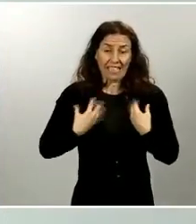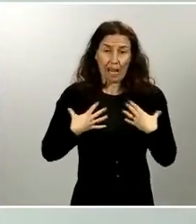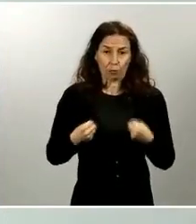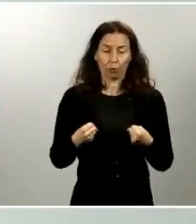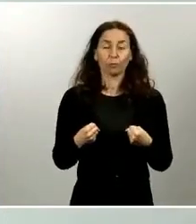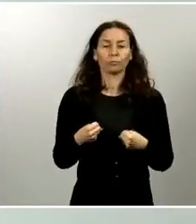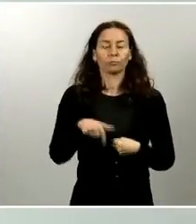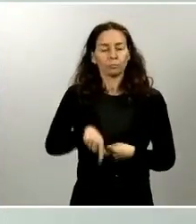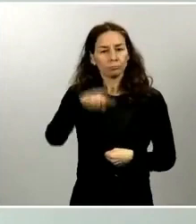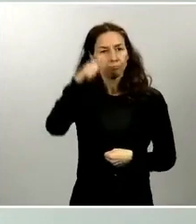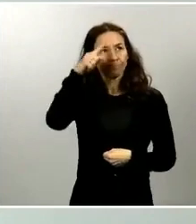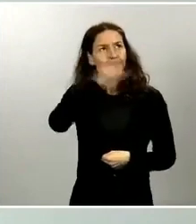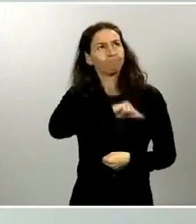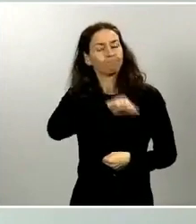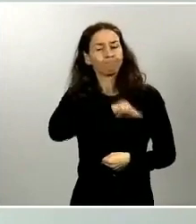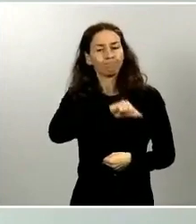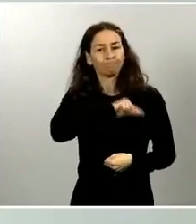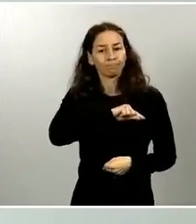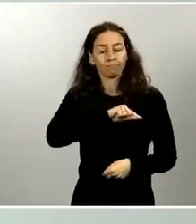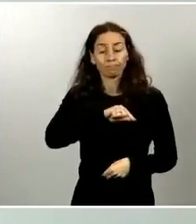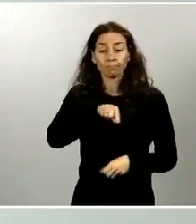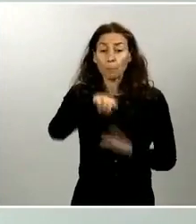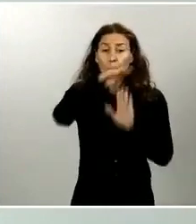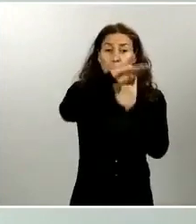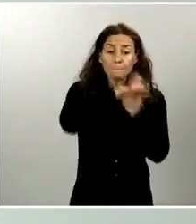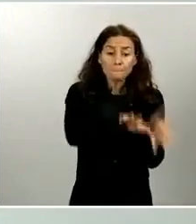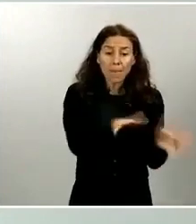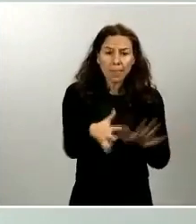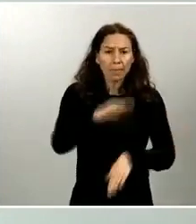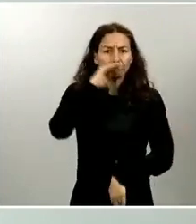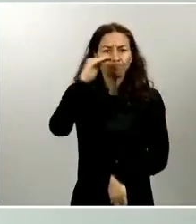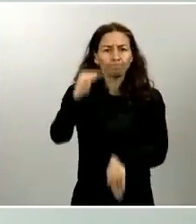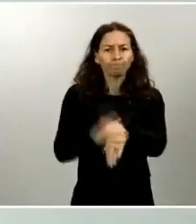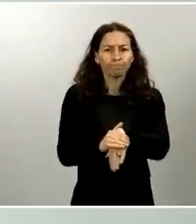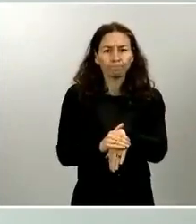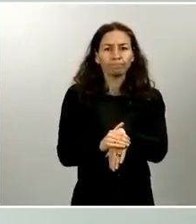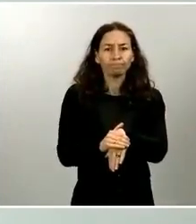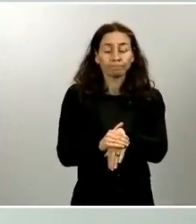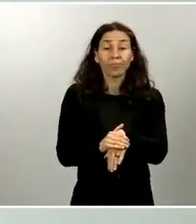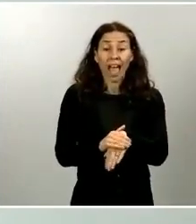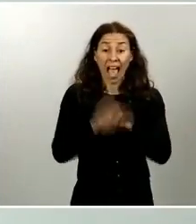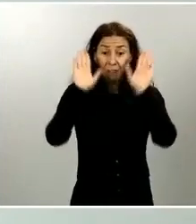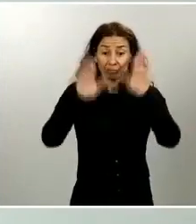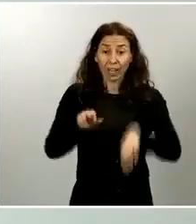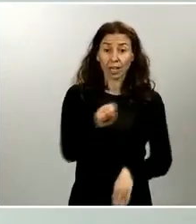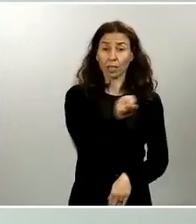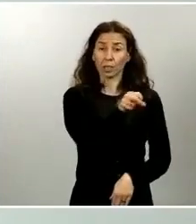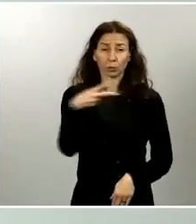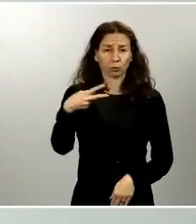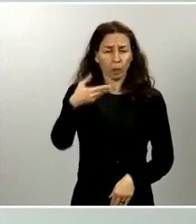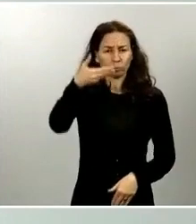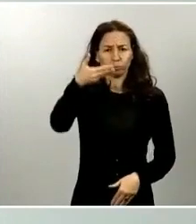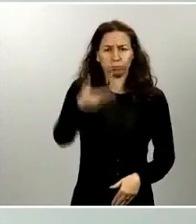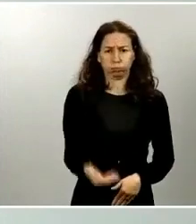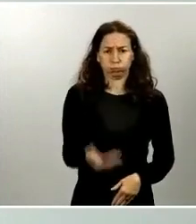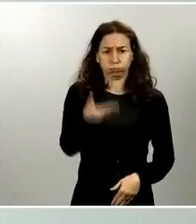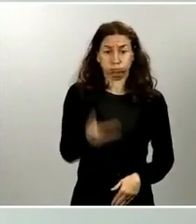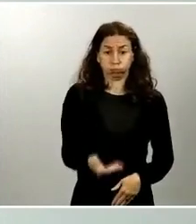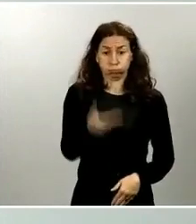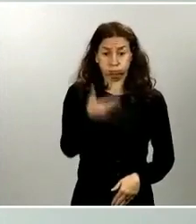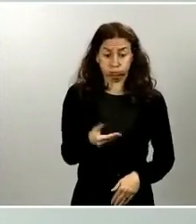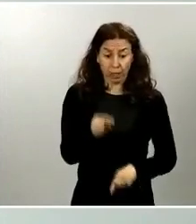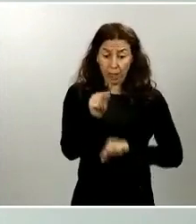que nunca de que el cumplimiento de las medidas aprobadas están resultando fundamental para frenar la propagación de esta